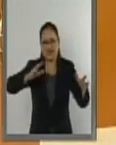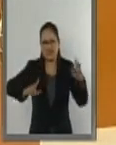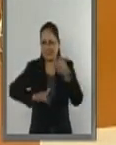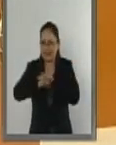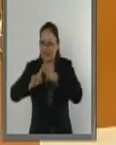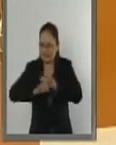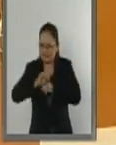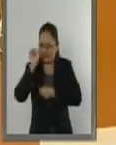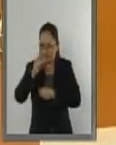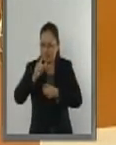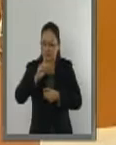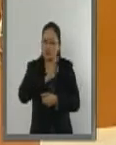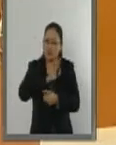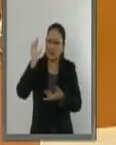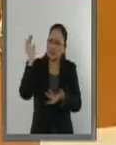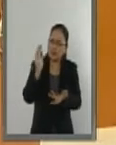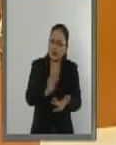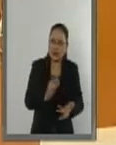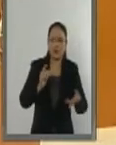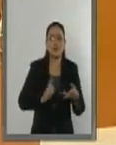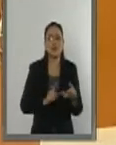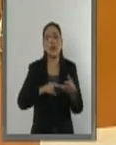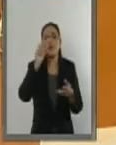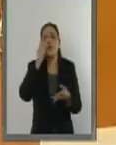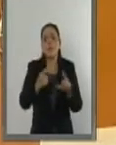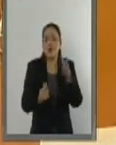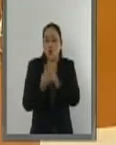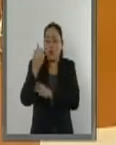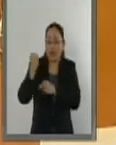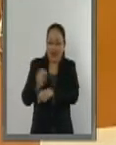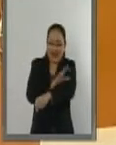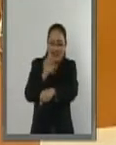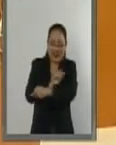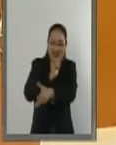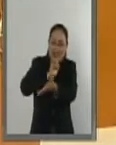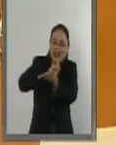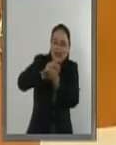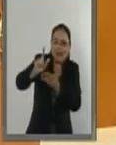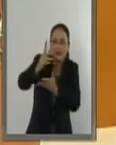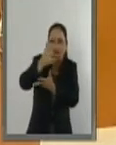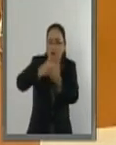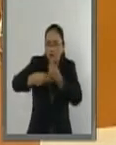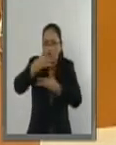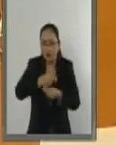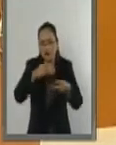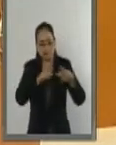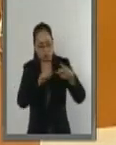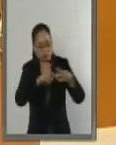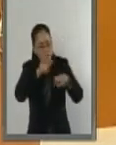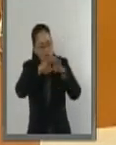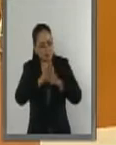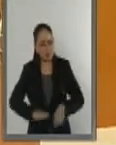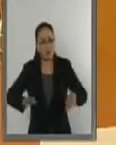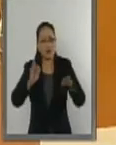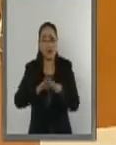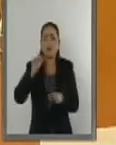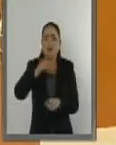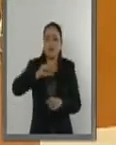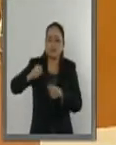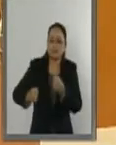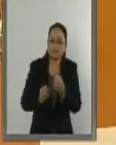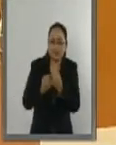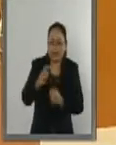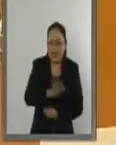y subrayo, la creación de energías limpias y renovables, así como el fortalecimiento a la seguridad